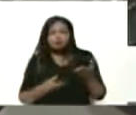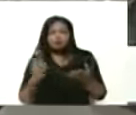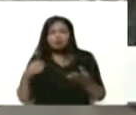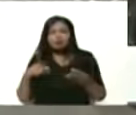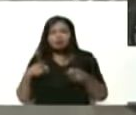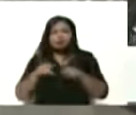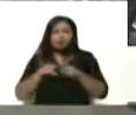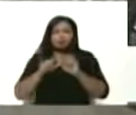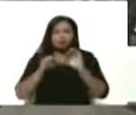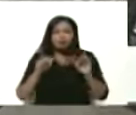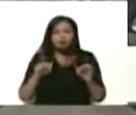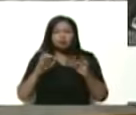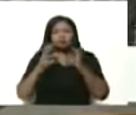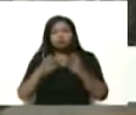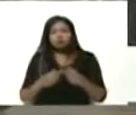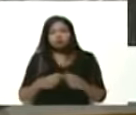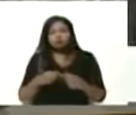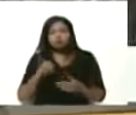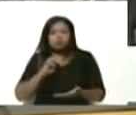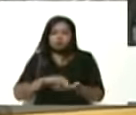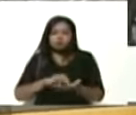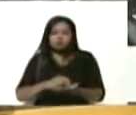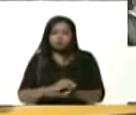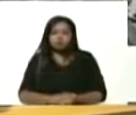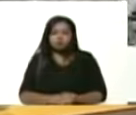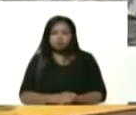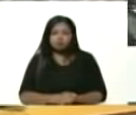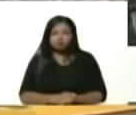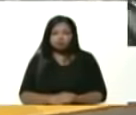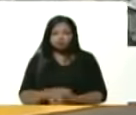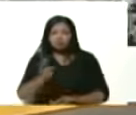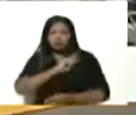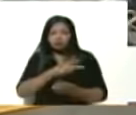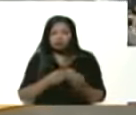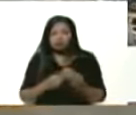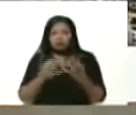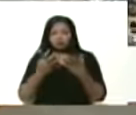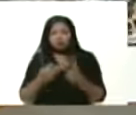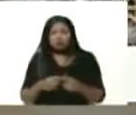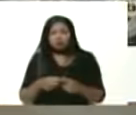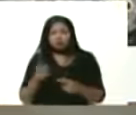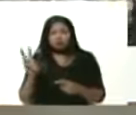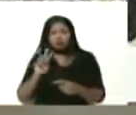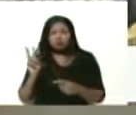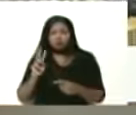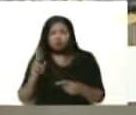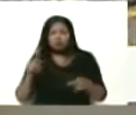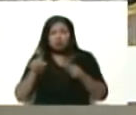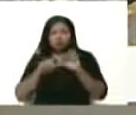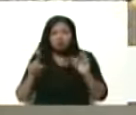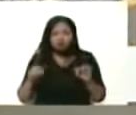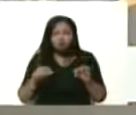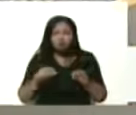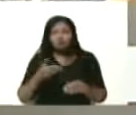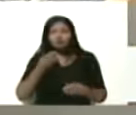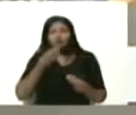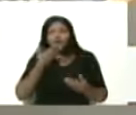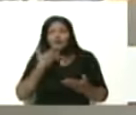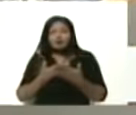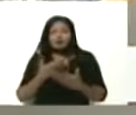industria mirandina para seguir fortaleciendo la industria venezolana si buena tarde un cordial saludo señor presidente